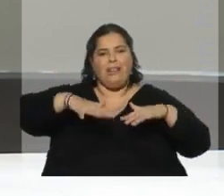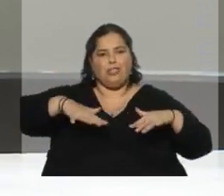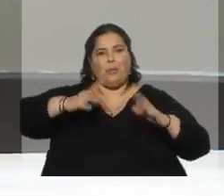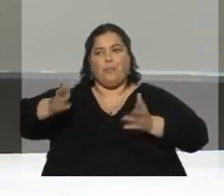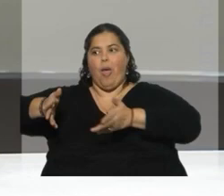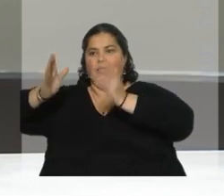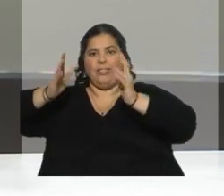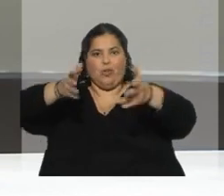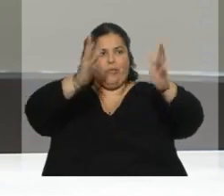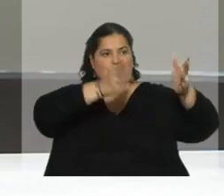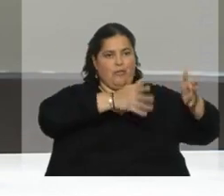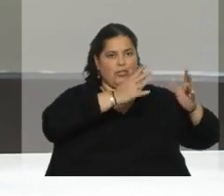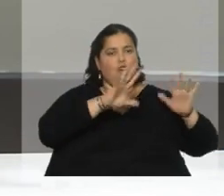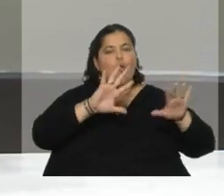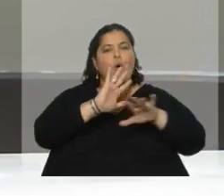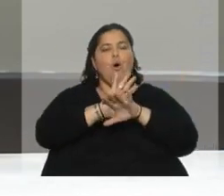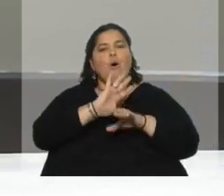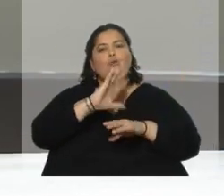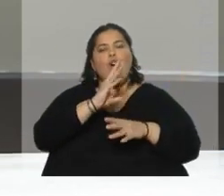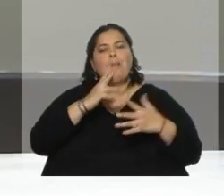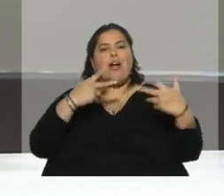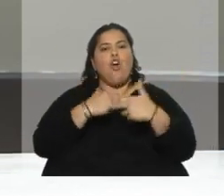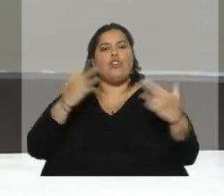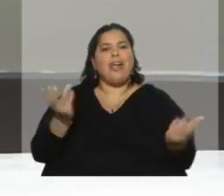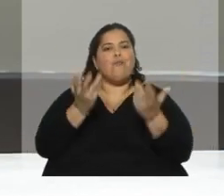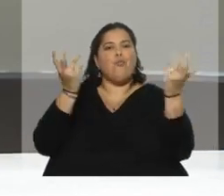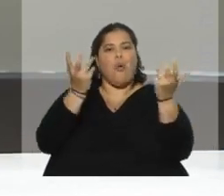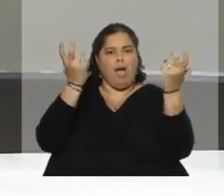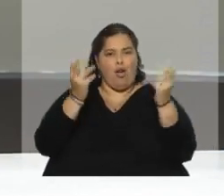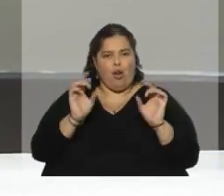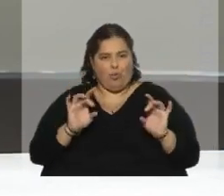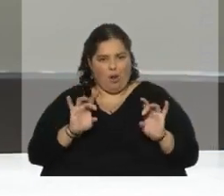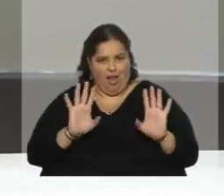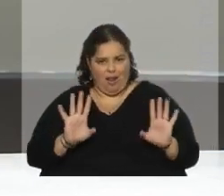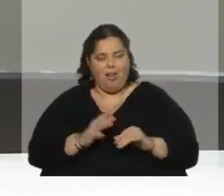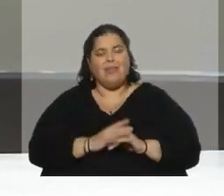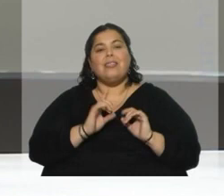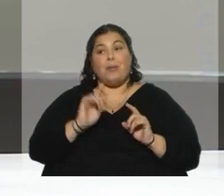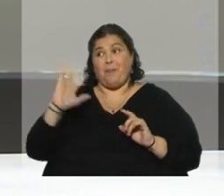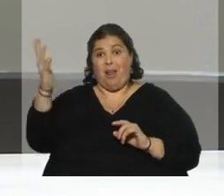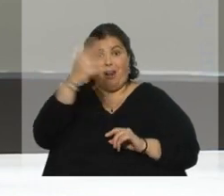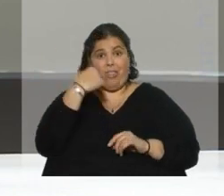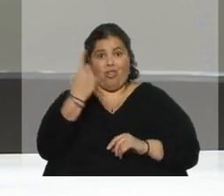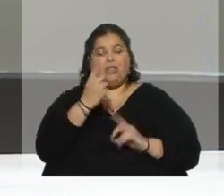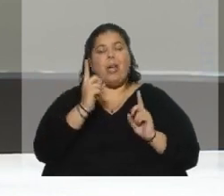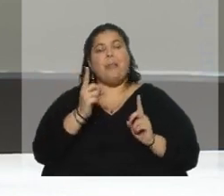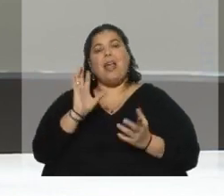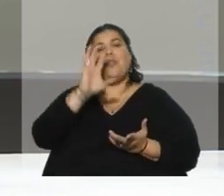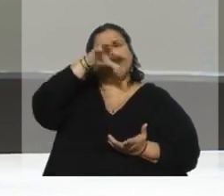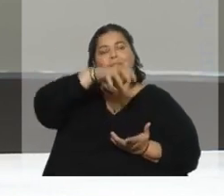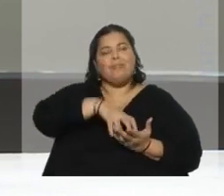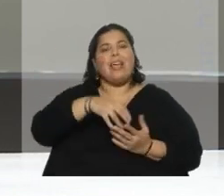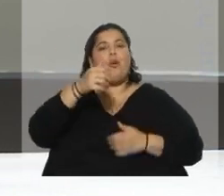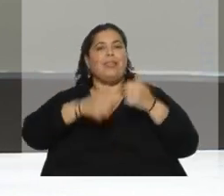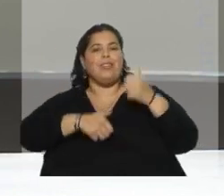de los edificios son cortafuegos naturales y en el ingreso al predio, pero trabajando de forma independiente, está la Fundación para la Competitividad, la